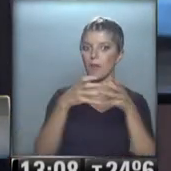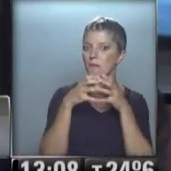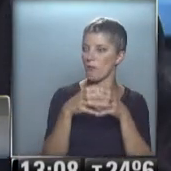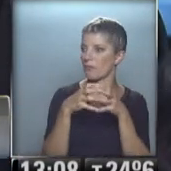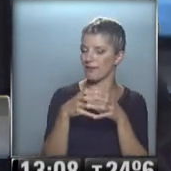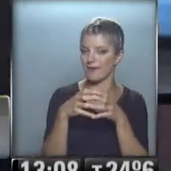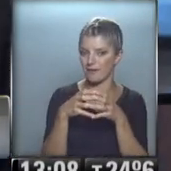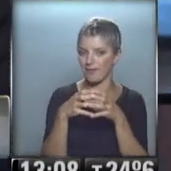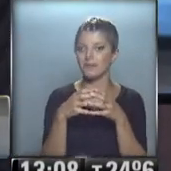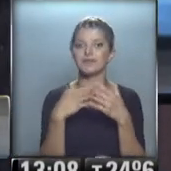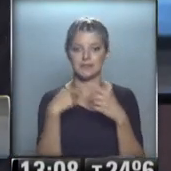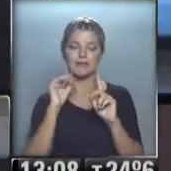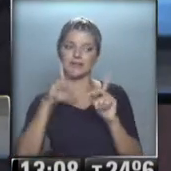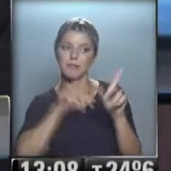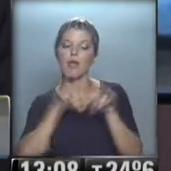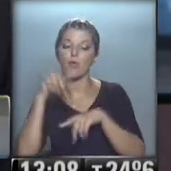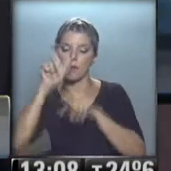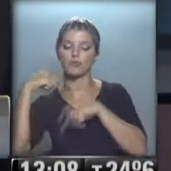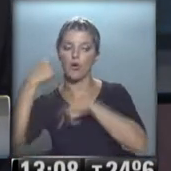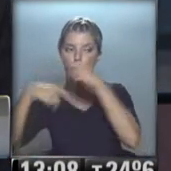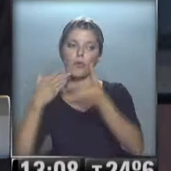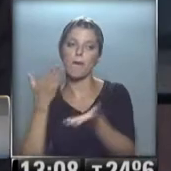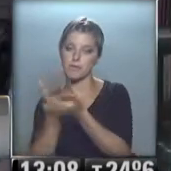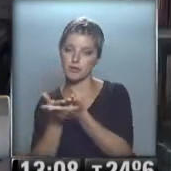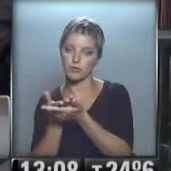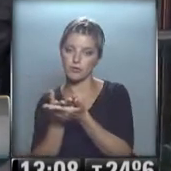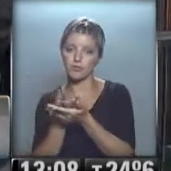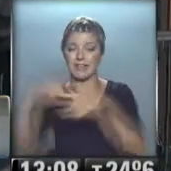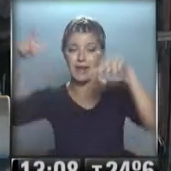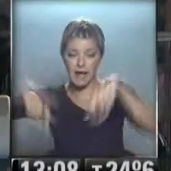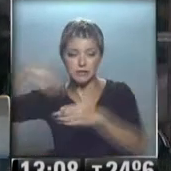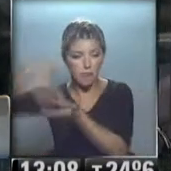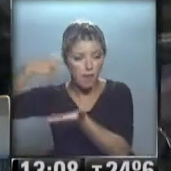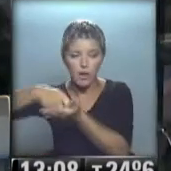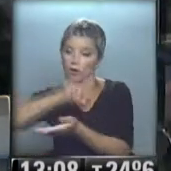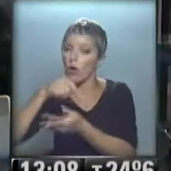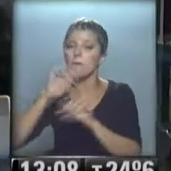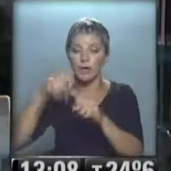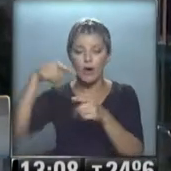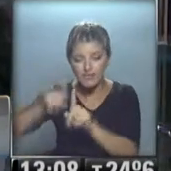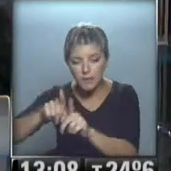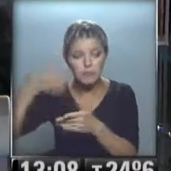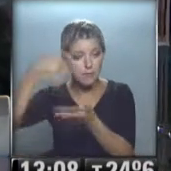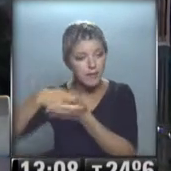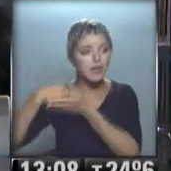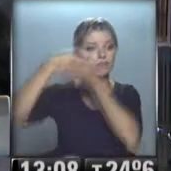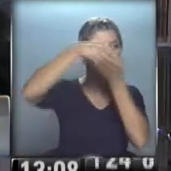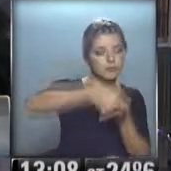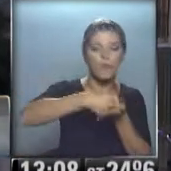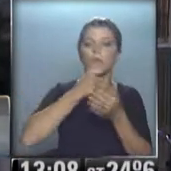provocando reclamos esto de menos dinero para los estadios que comentabas antes todavía está muy presente con respecto